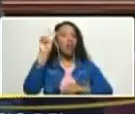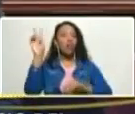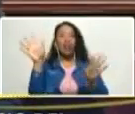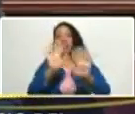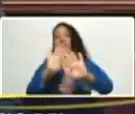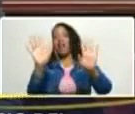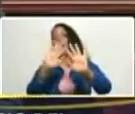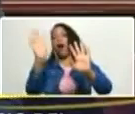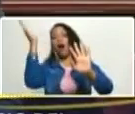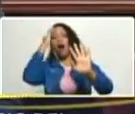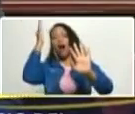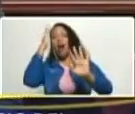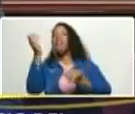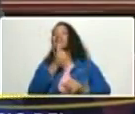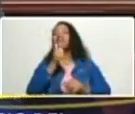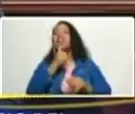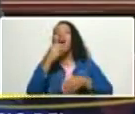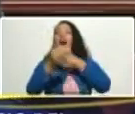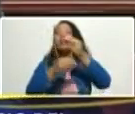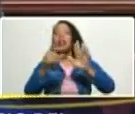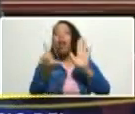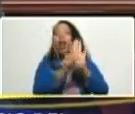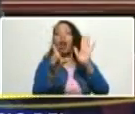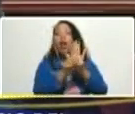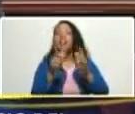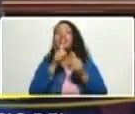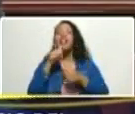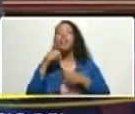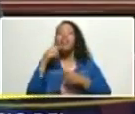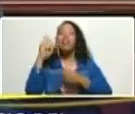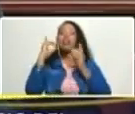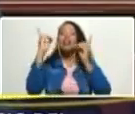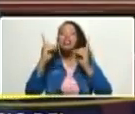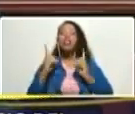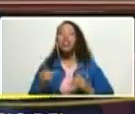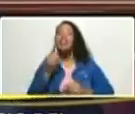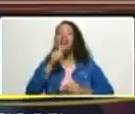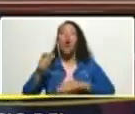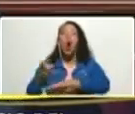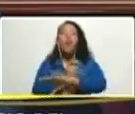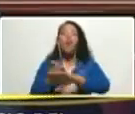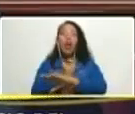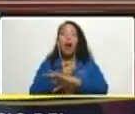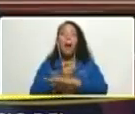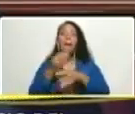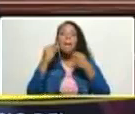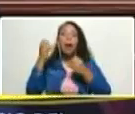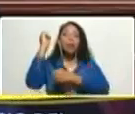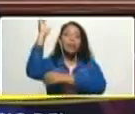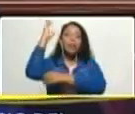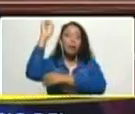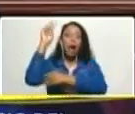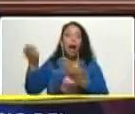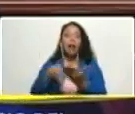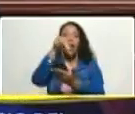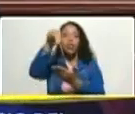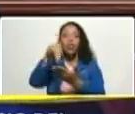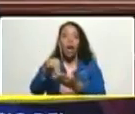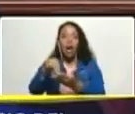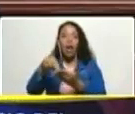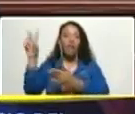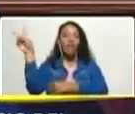que quien hace las leyes quien legisla quien designa quien gobierna parlamentariamente en Venezuela es la asamblea